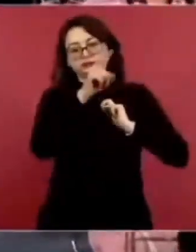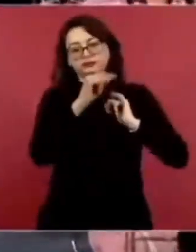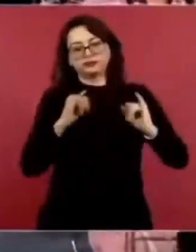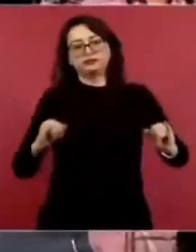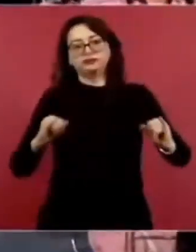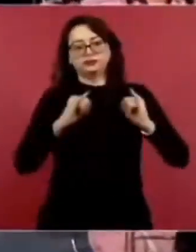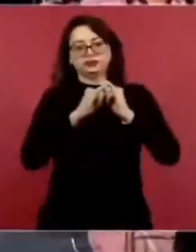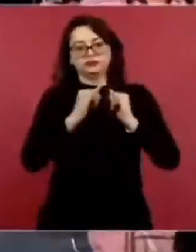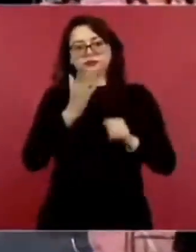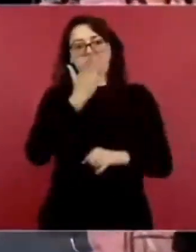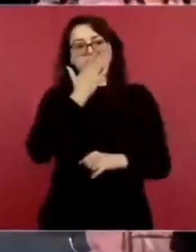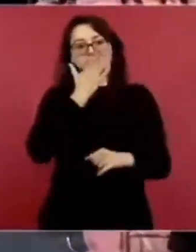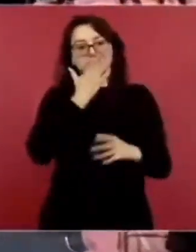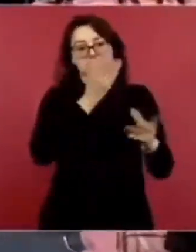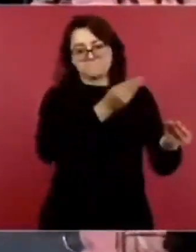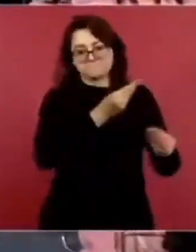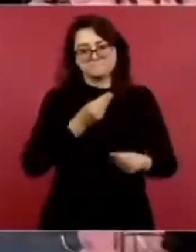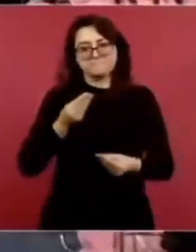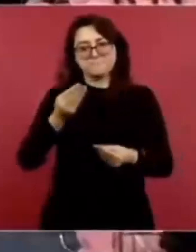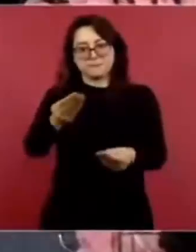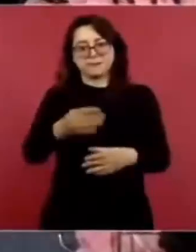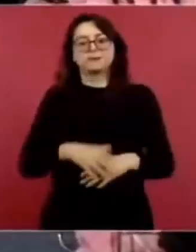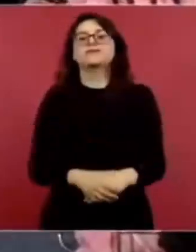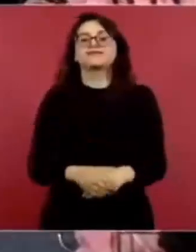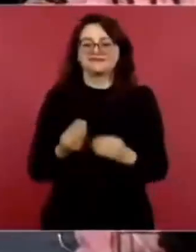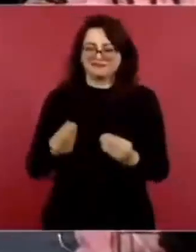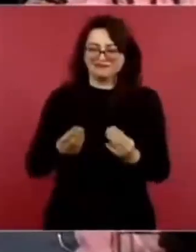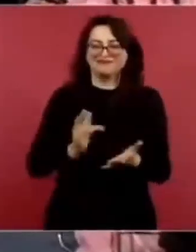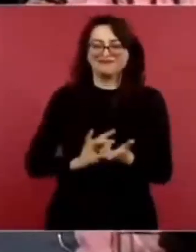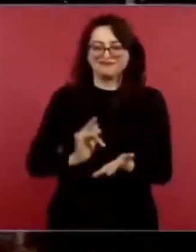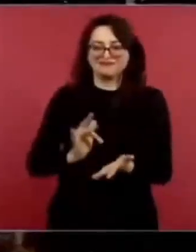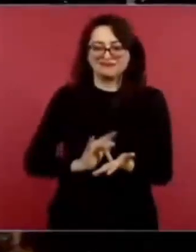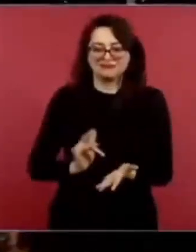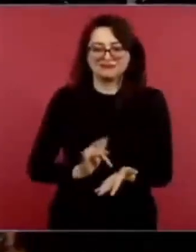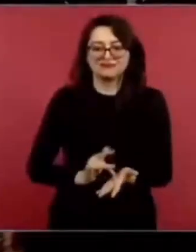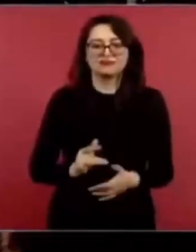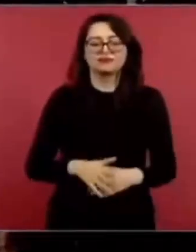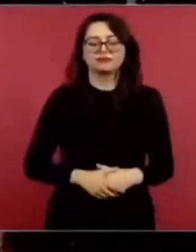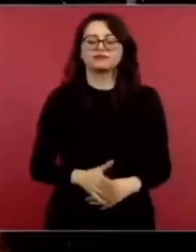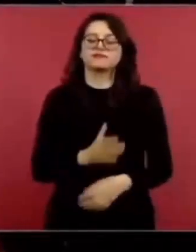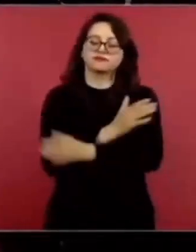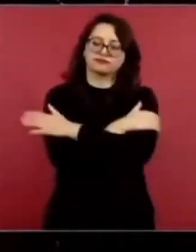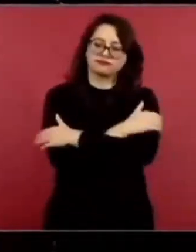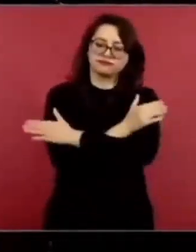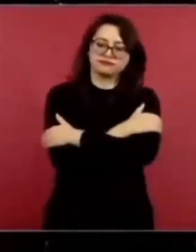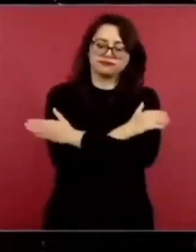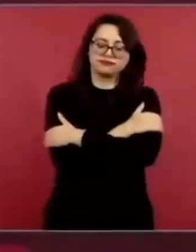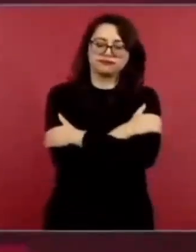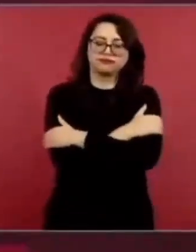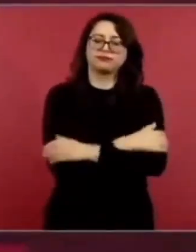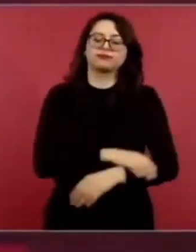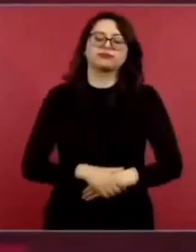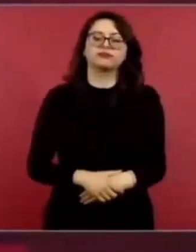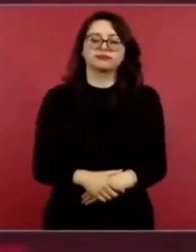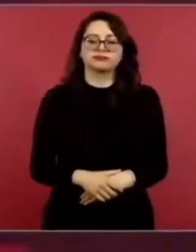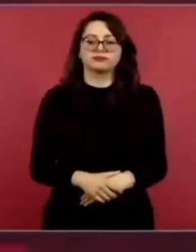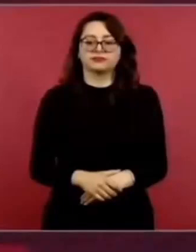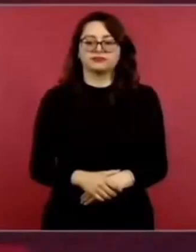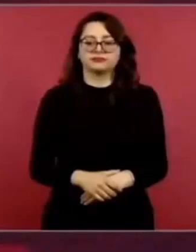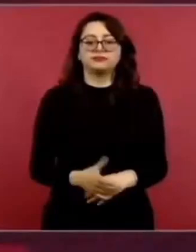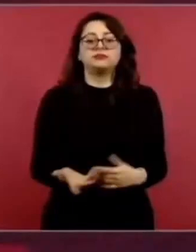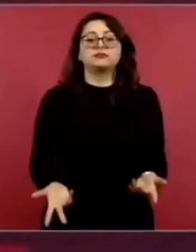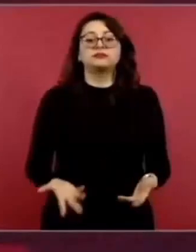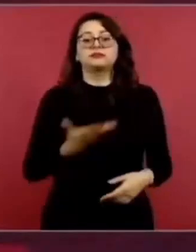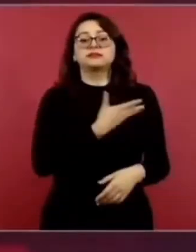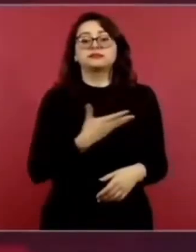de Cultura, me encargo mucho que se lo entregara. Sí, muchas gracias, muchas gracias, y le mandamos un abrazo. Y señor